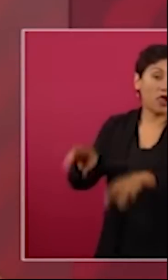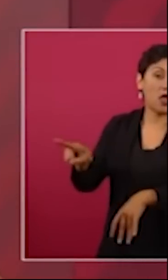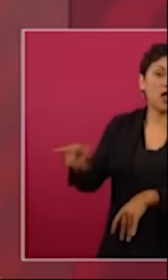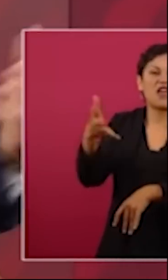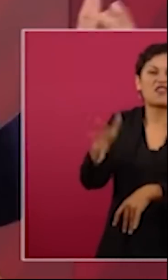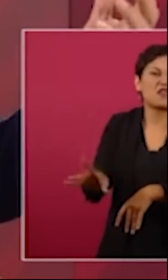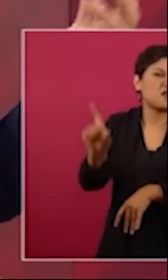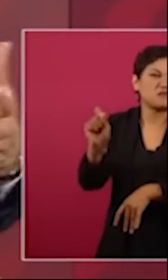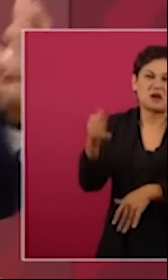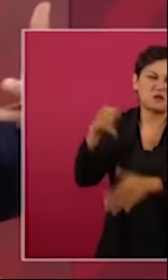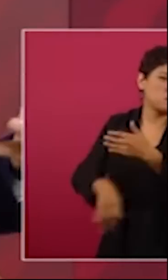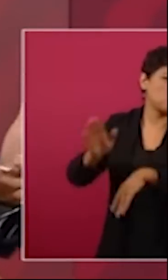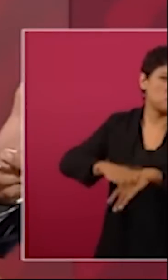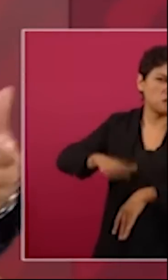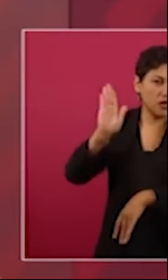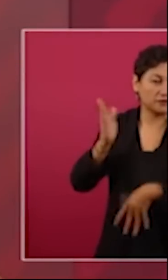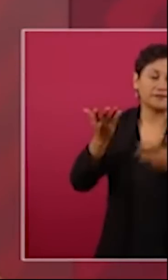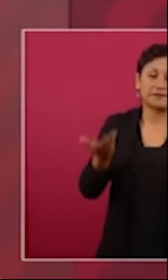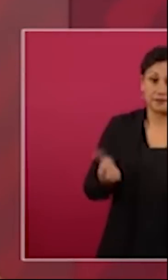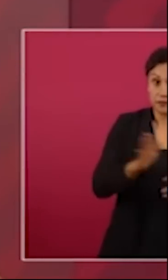entonces la acumulación de agua